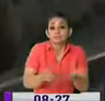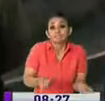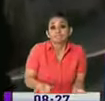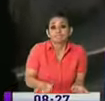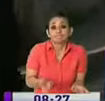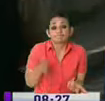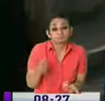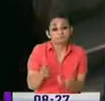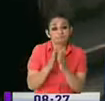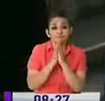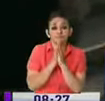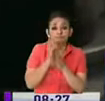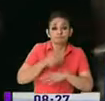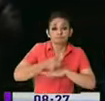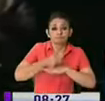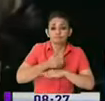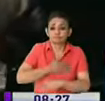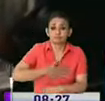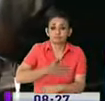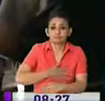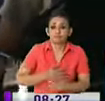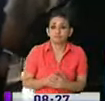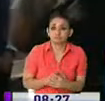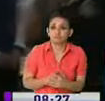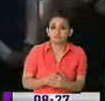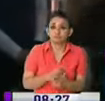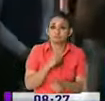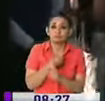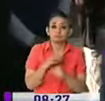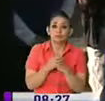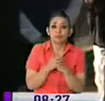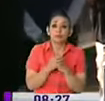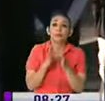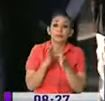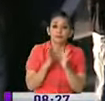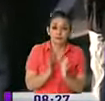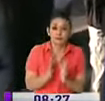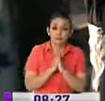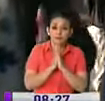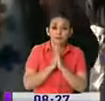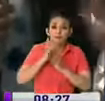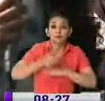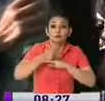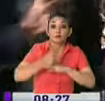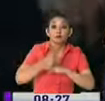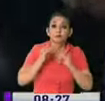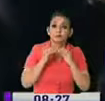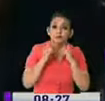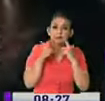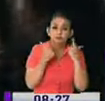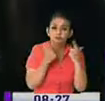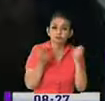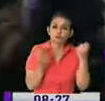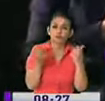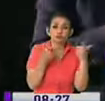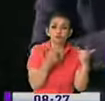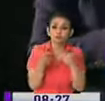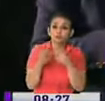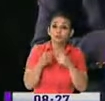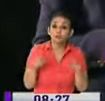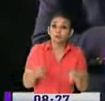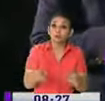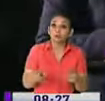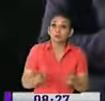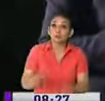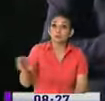ese es el pedido a las autoridades. Así es compañeros, como podemos escuchar, el pedido de las autoridades es mayores patrullajes, pero también está la Policía Nacional,